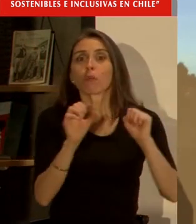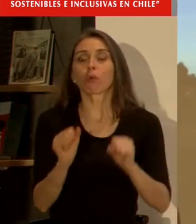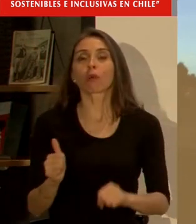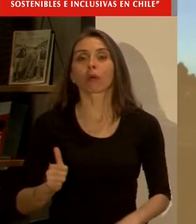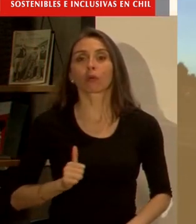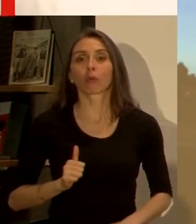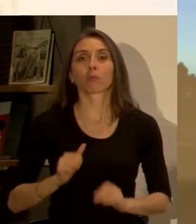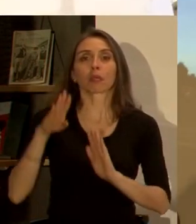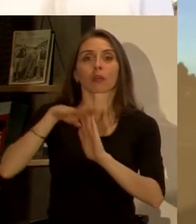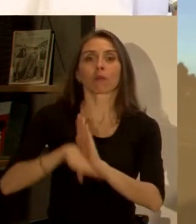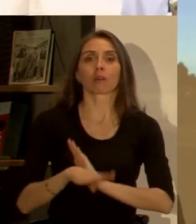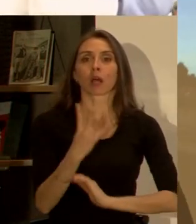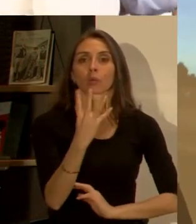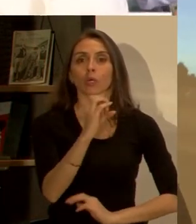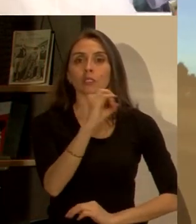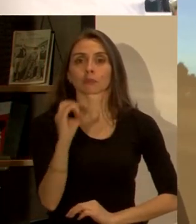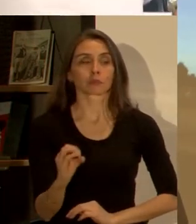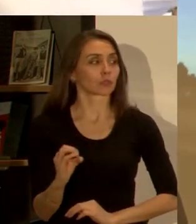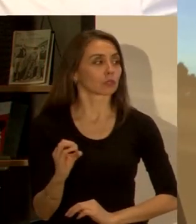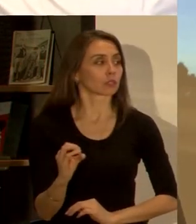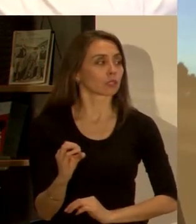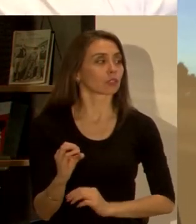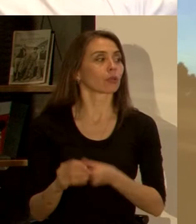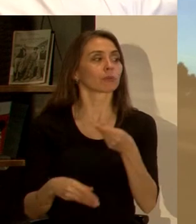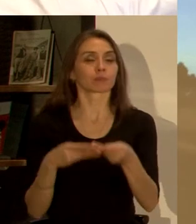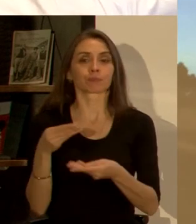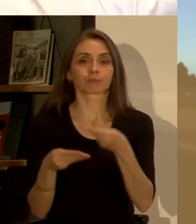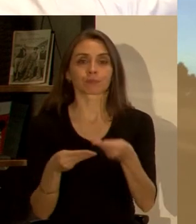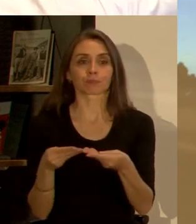% de lo que se necesita en términos de aporte